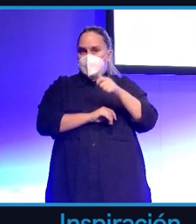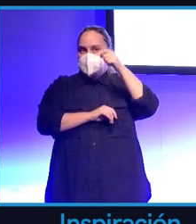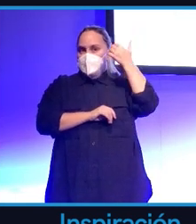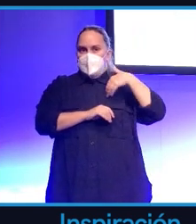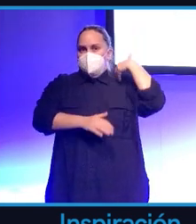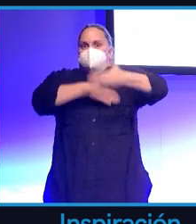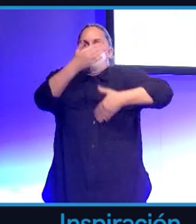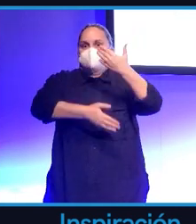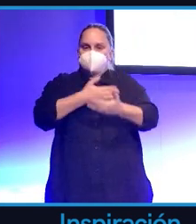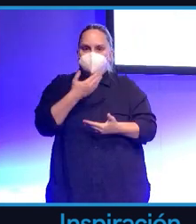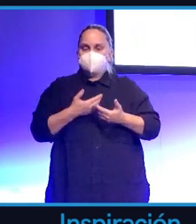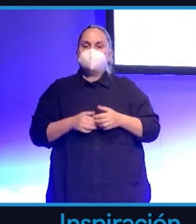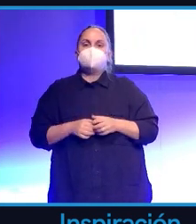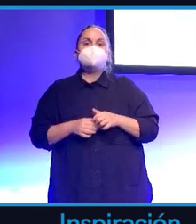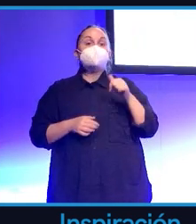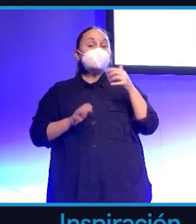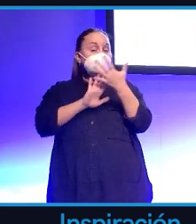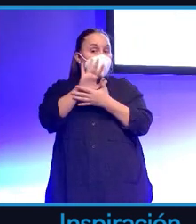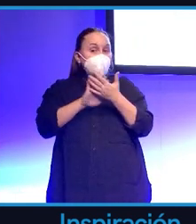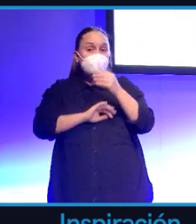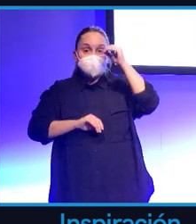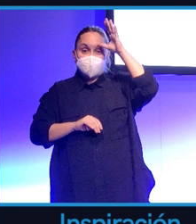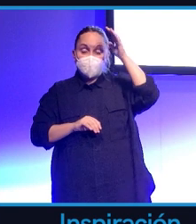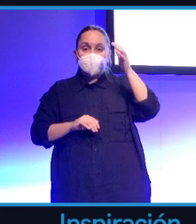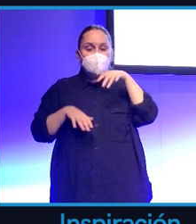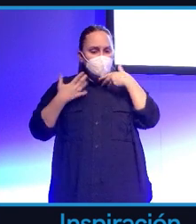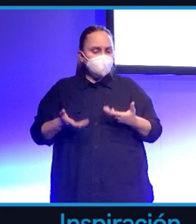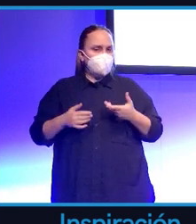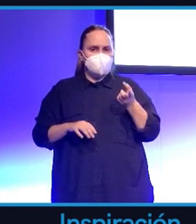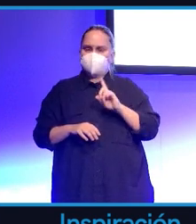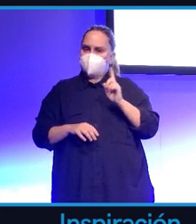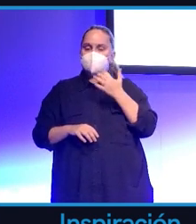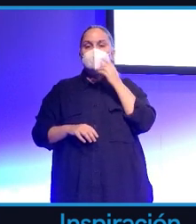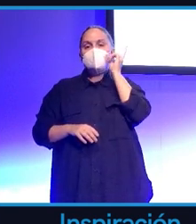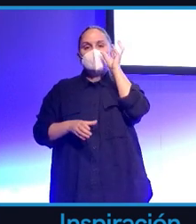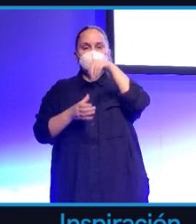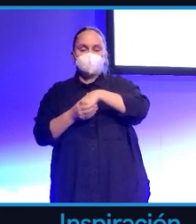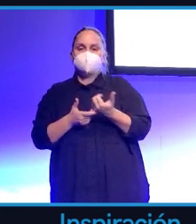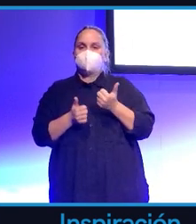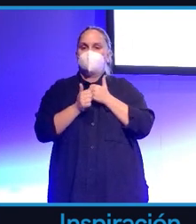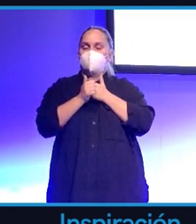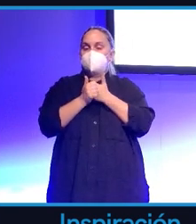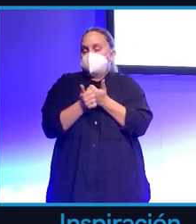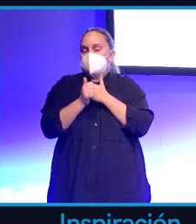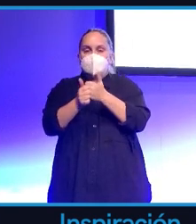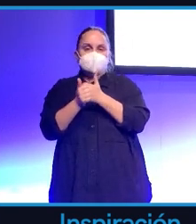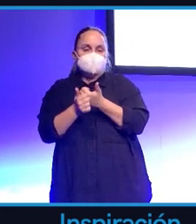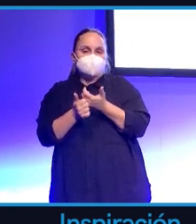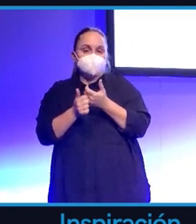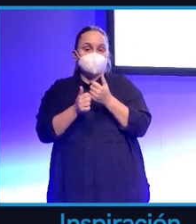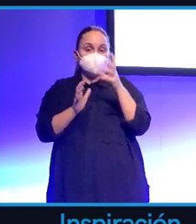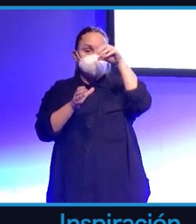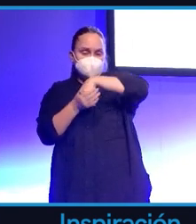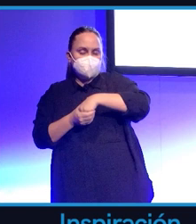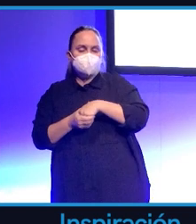estoy hablando de la inteligencia artificial actual, la inteligencia que tenemos en nuestros móviles, en nuestros asistentes, en nuestros navegadores. Hablo de lo que se conoce como